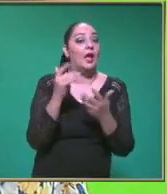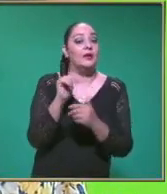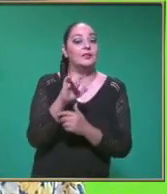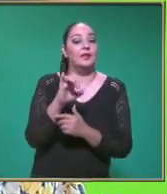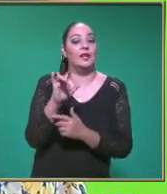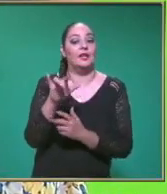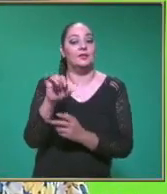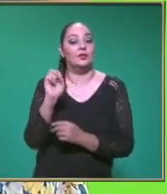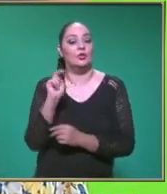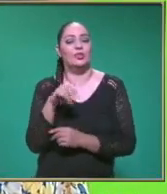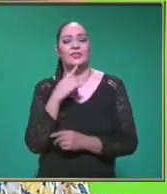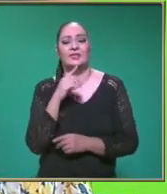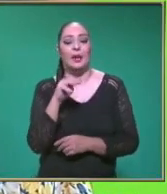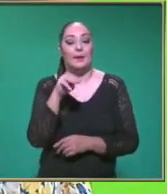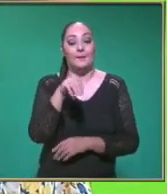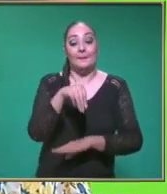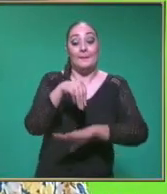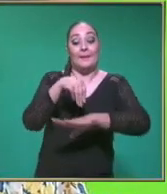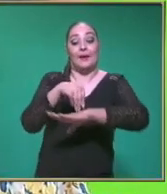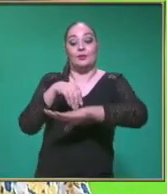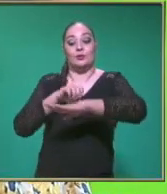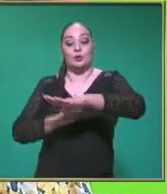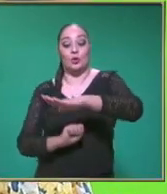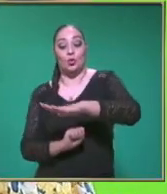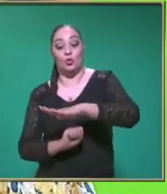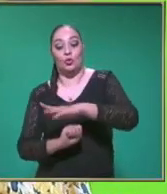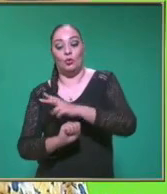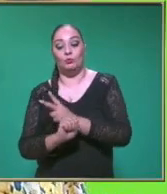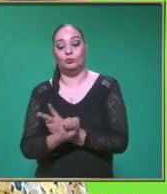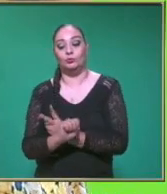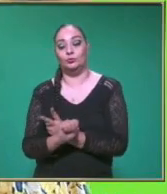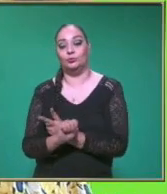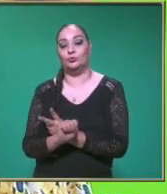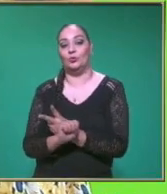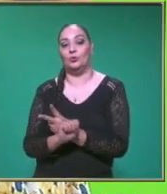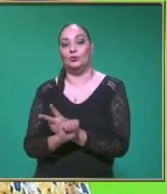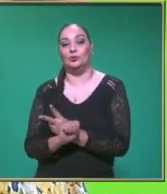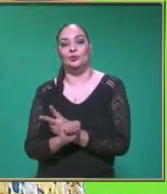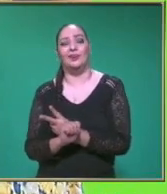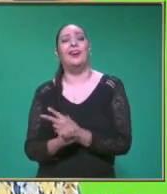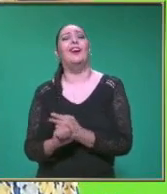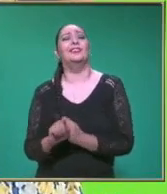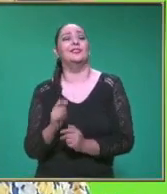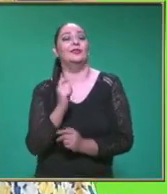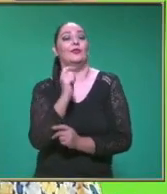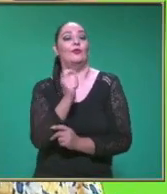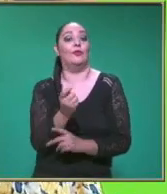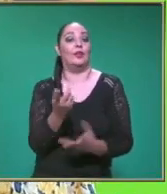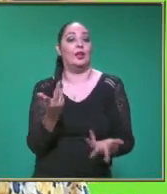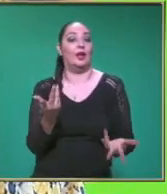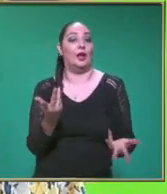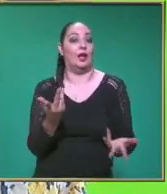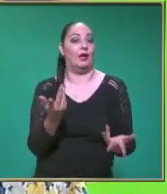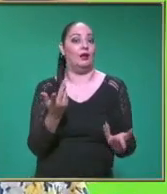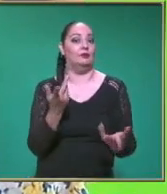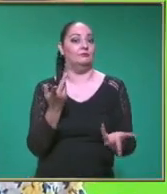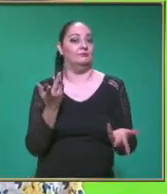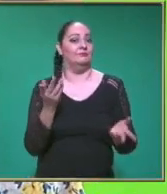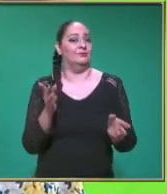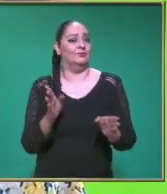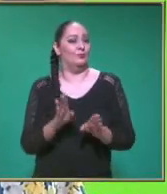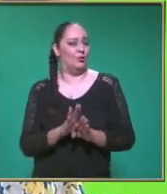Decía metros Por segundo Y tenía un 2 En la parte De la S Que nos representa A segundos Al cuadrado